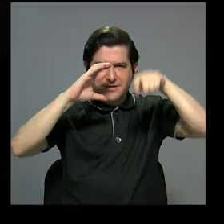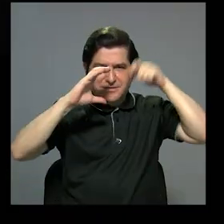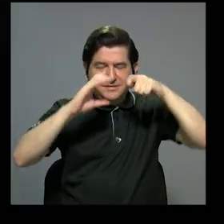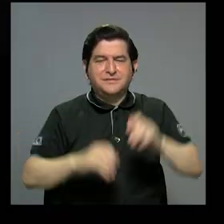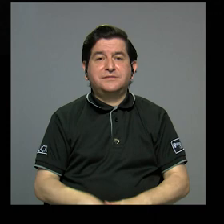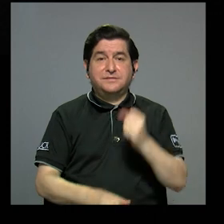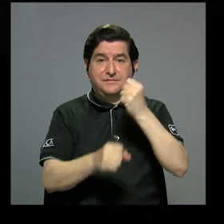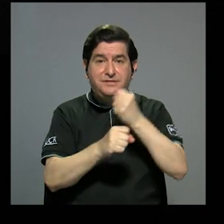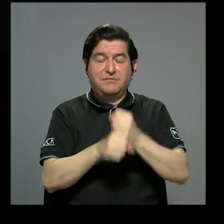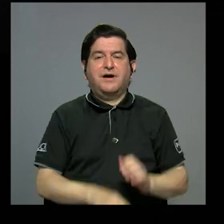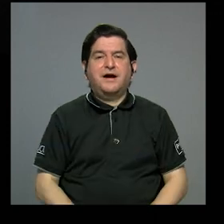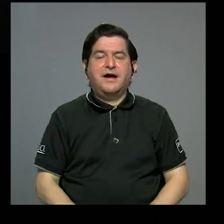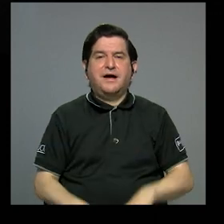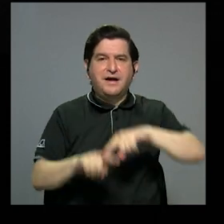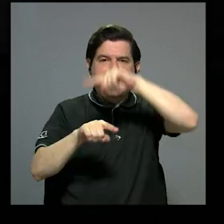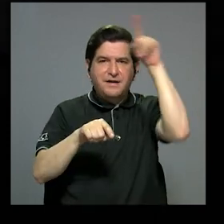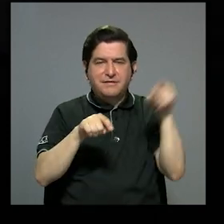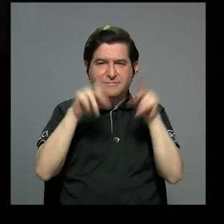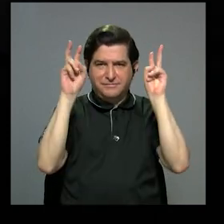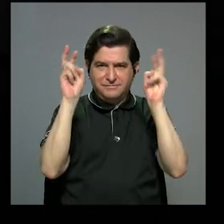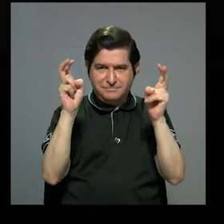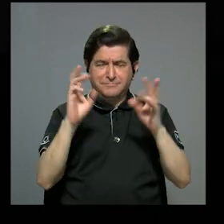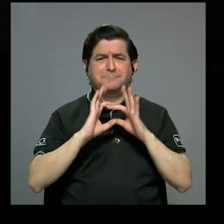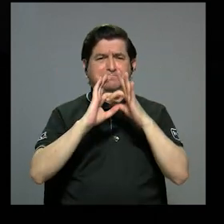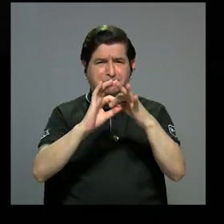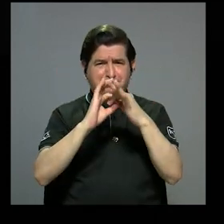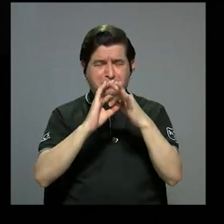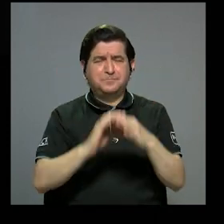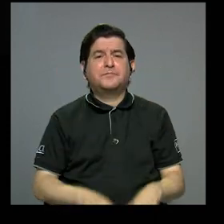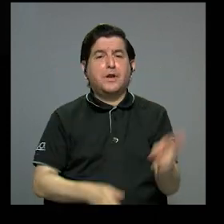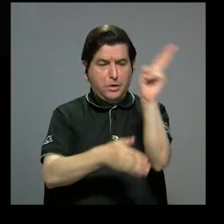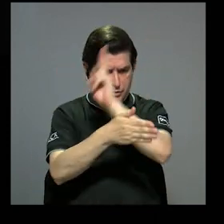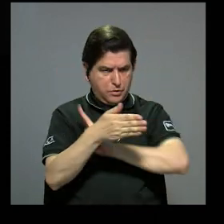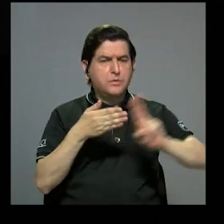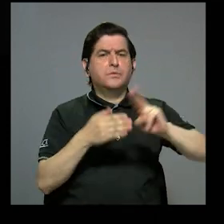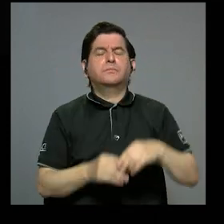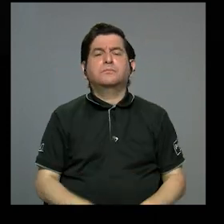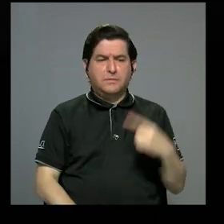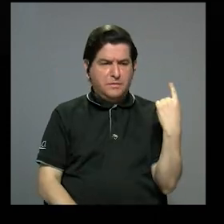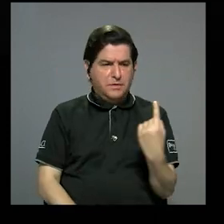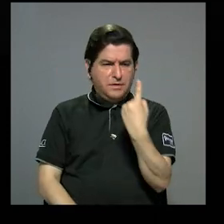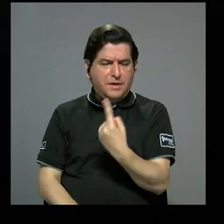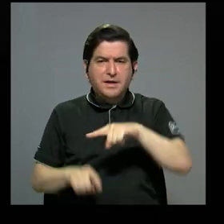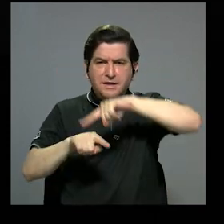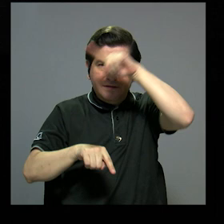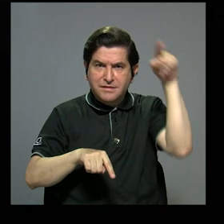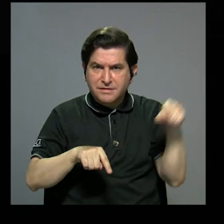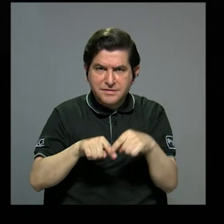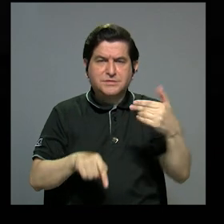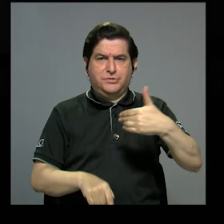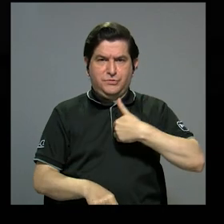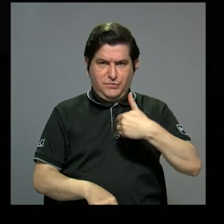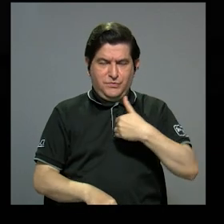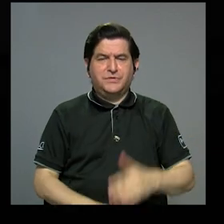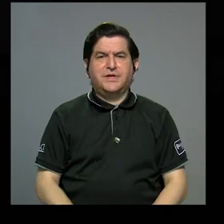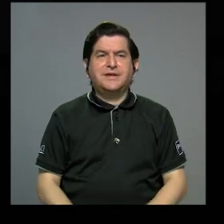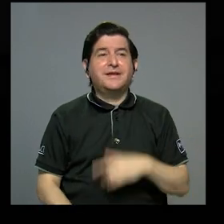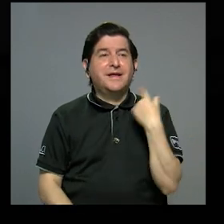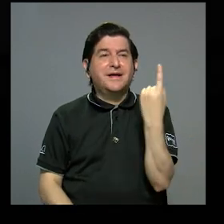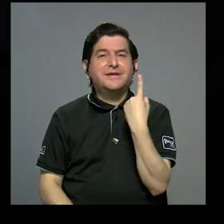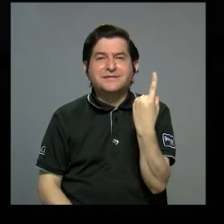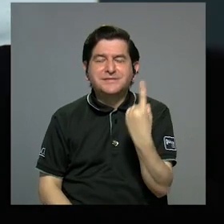por eso trabajamos en ciclos temáticos y muy ligado a la academia. Cada ciclo tiene